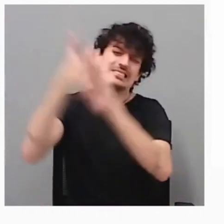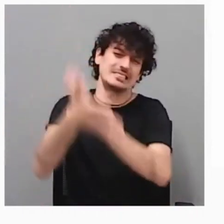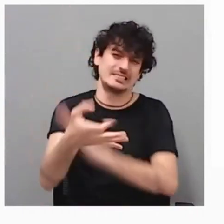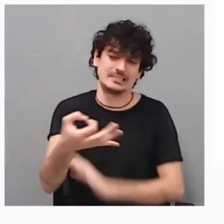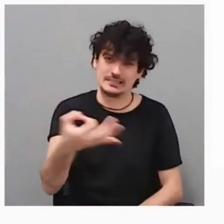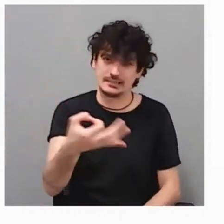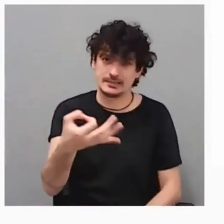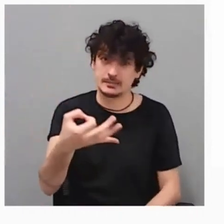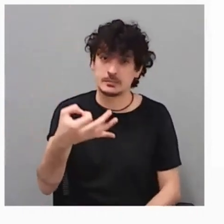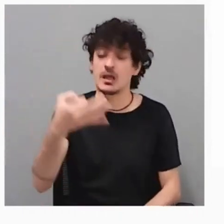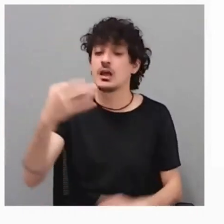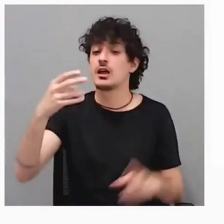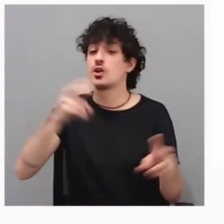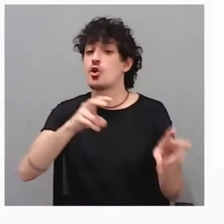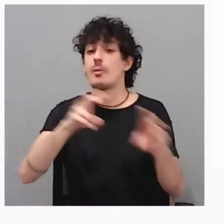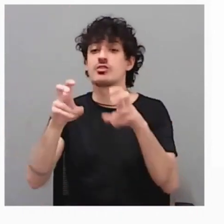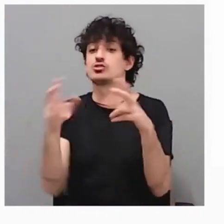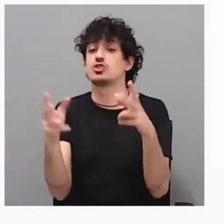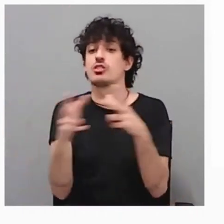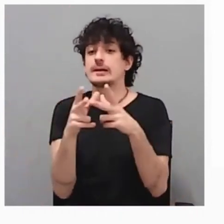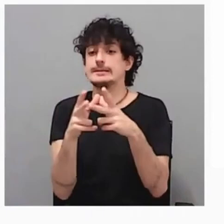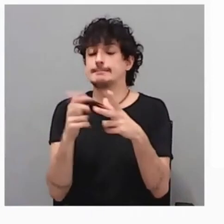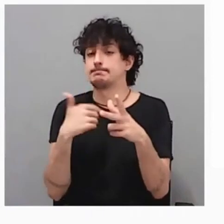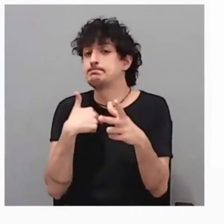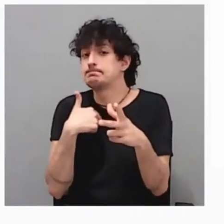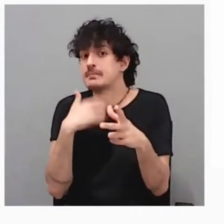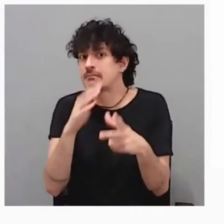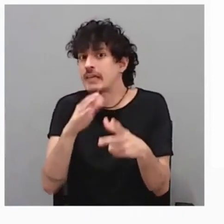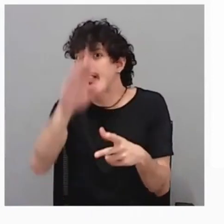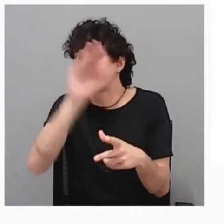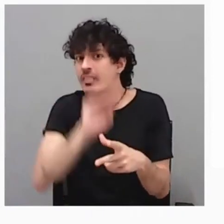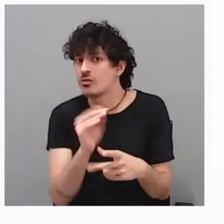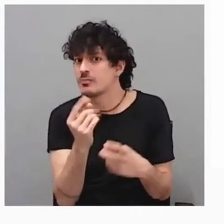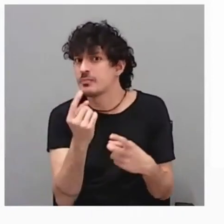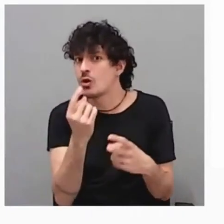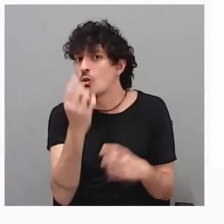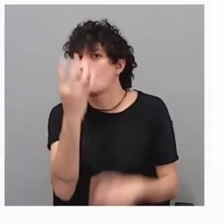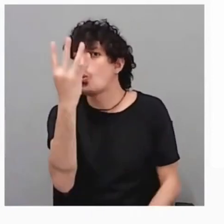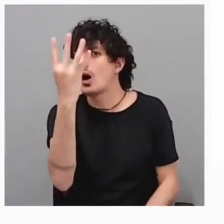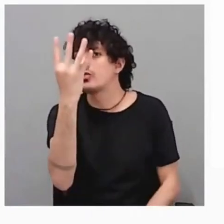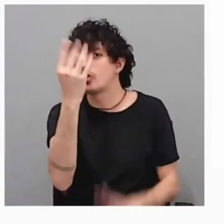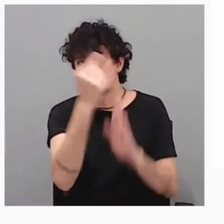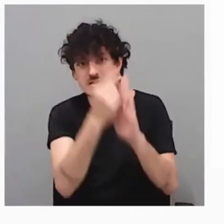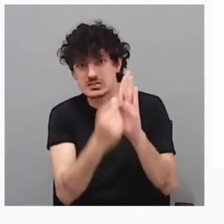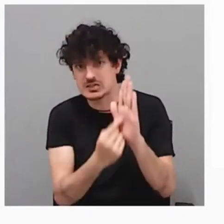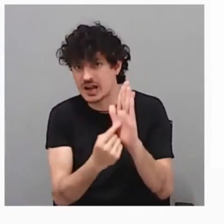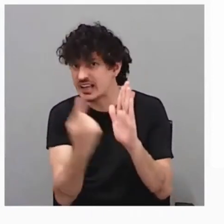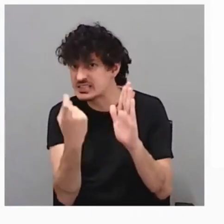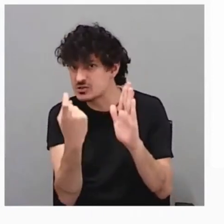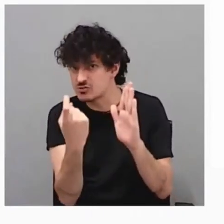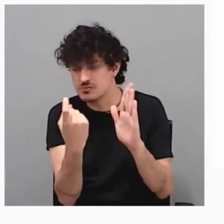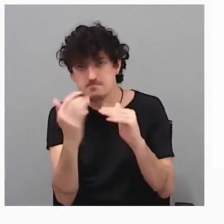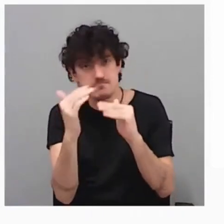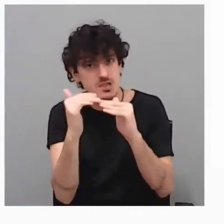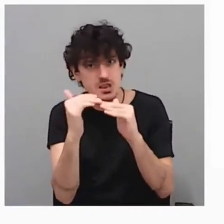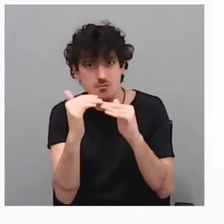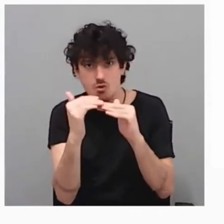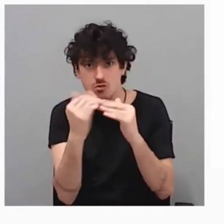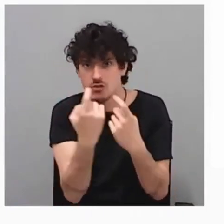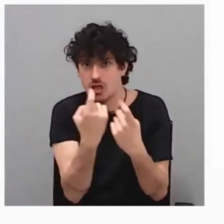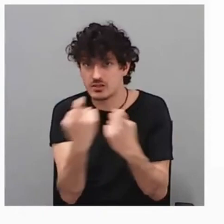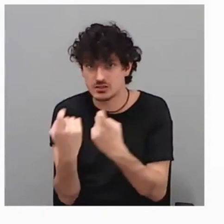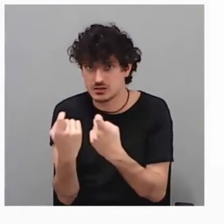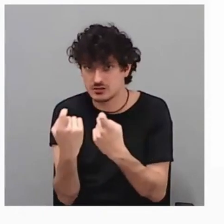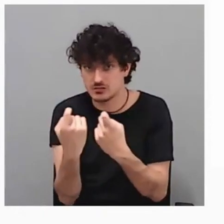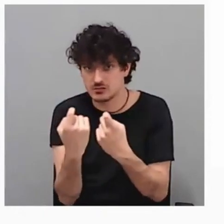innovación social la entendemos que tiene que reunir cuatro requisitos. Tiene que tener al menos esos cuatro. Si no reúno a los cuatro, para nosotros